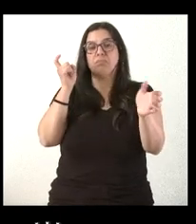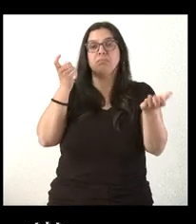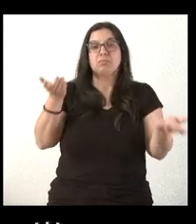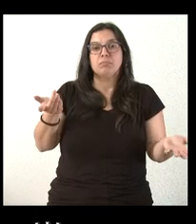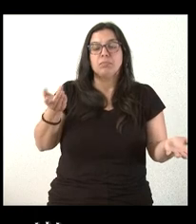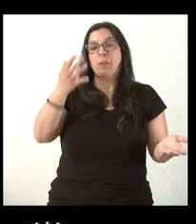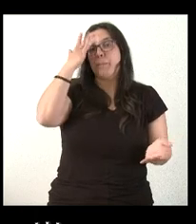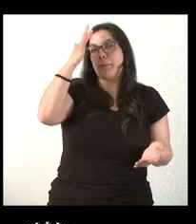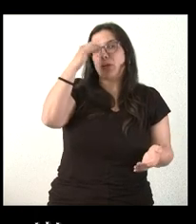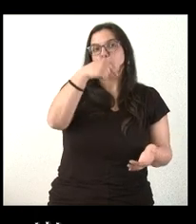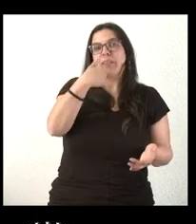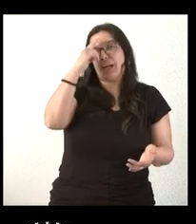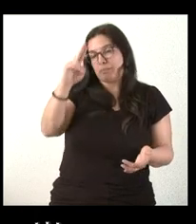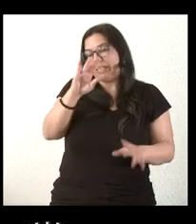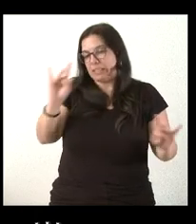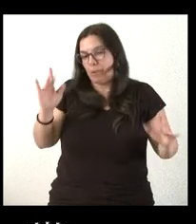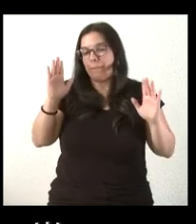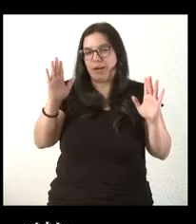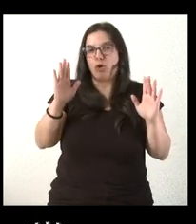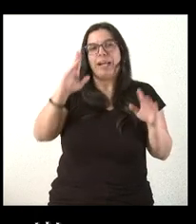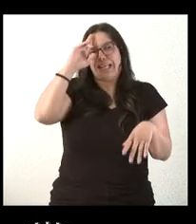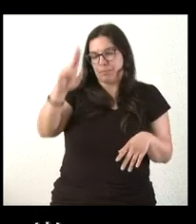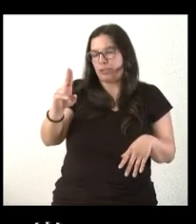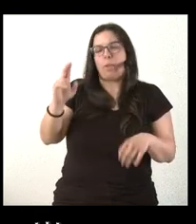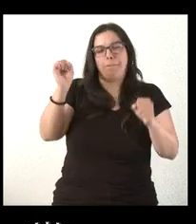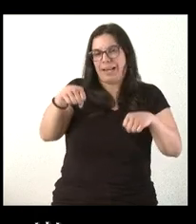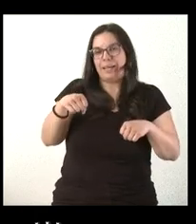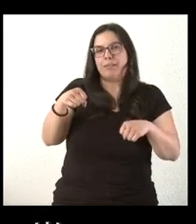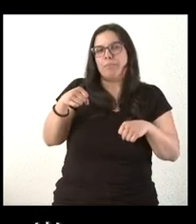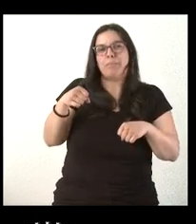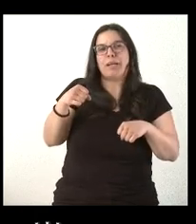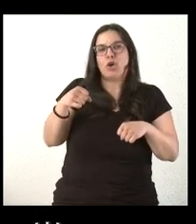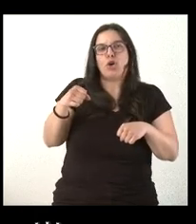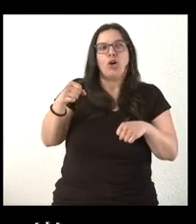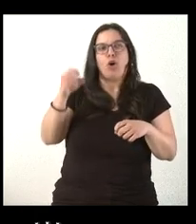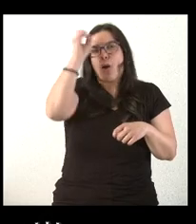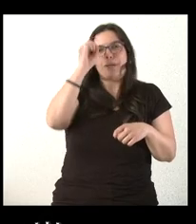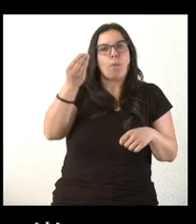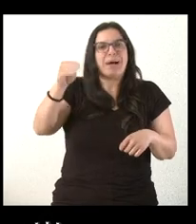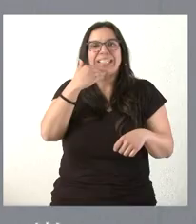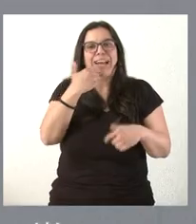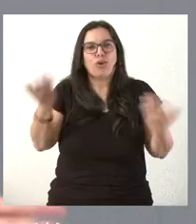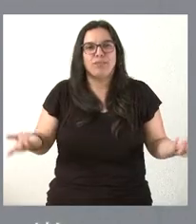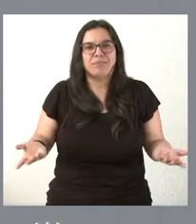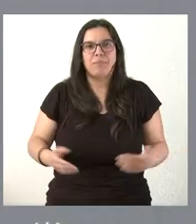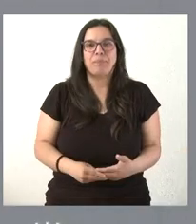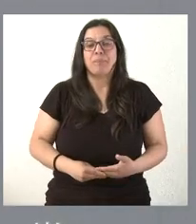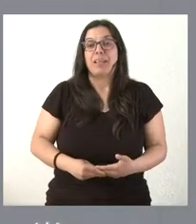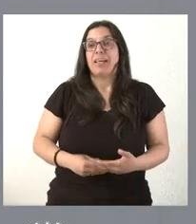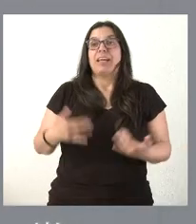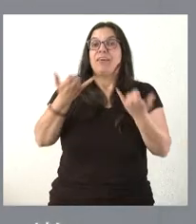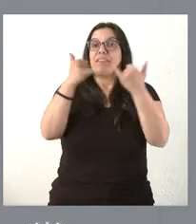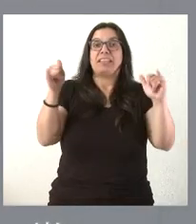Supongo que dirá que lo respeta y demás. Aparte del respeto y todo esto, ¿tiene alguna otra valoración? La fiesta es libertad.